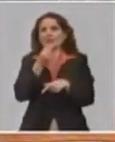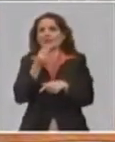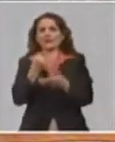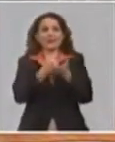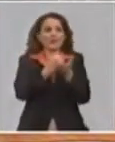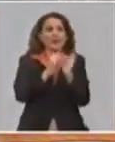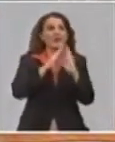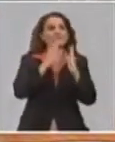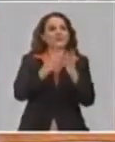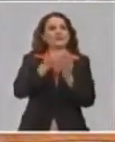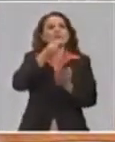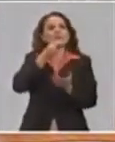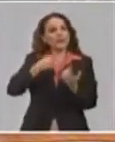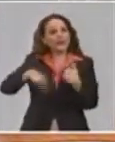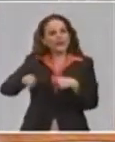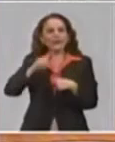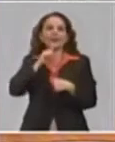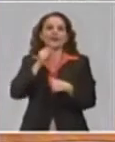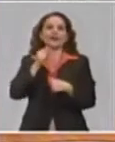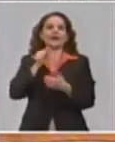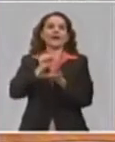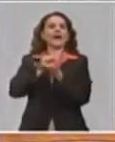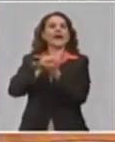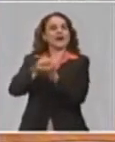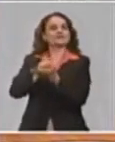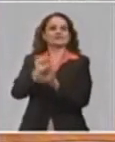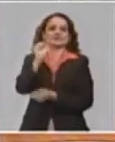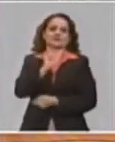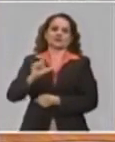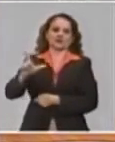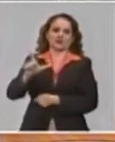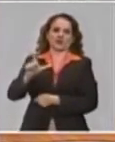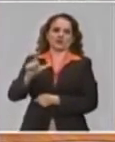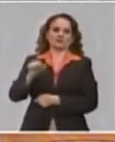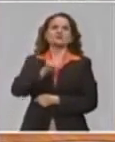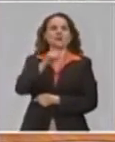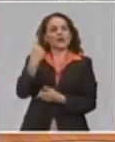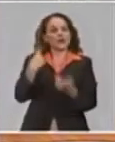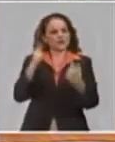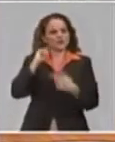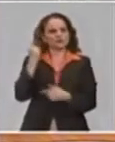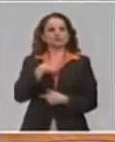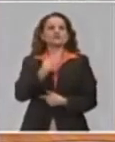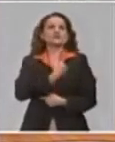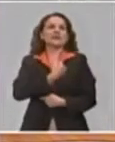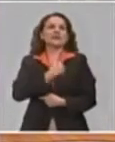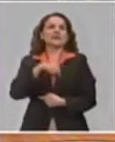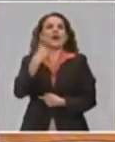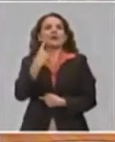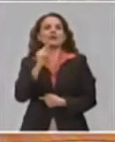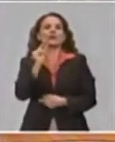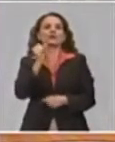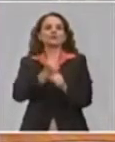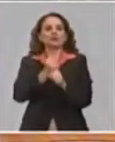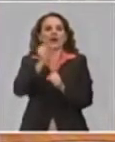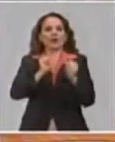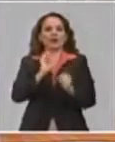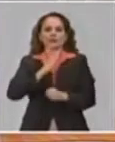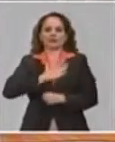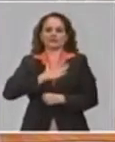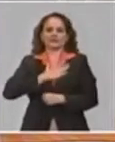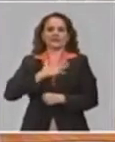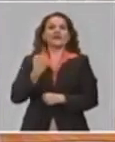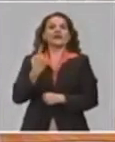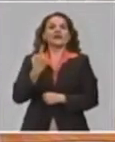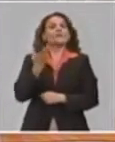puede acudir a la asistencia social. Nosotros tenemos hoy 197 trabajadores por cuenta propia que se encuentran protegidos. ¿Me